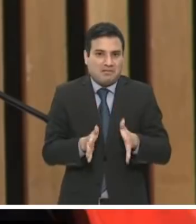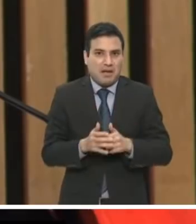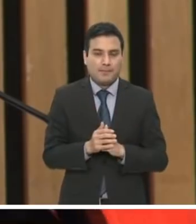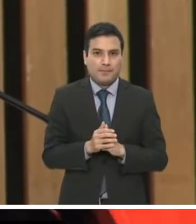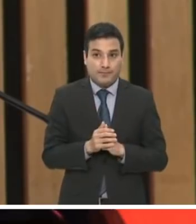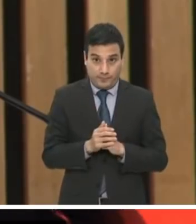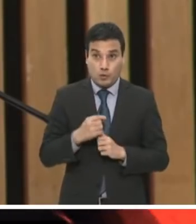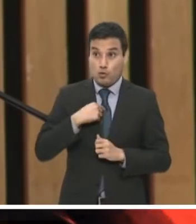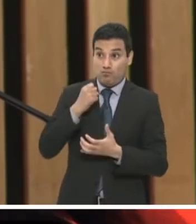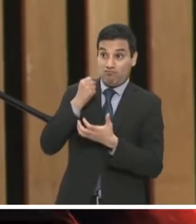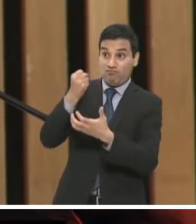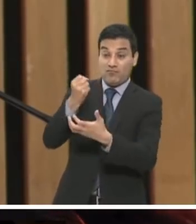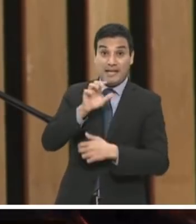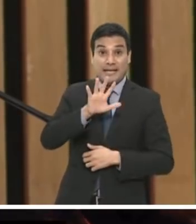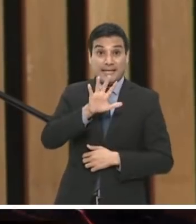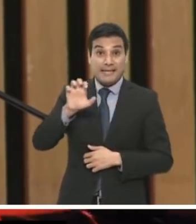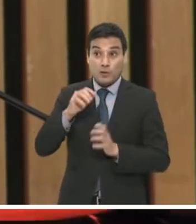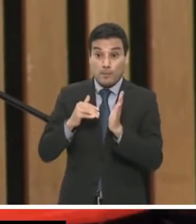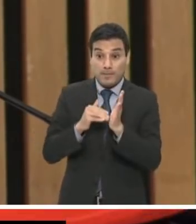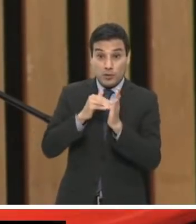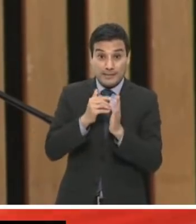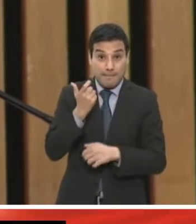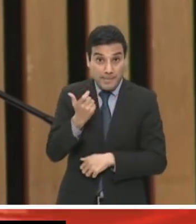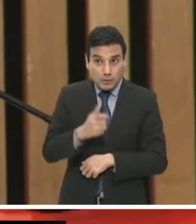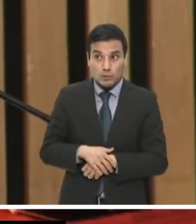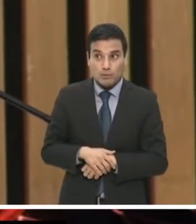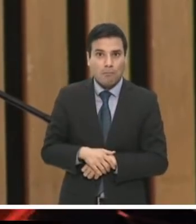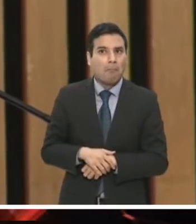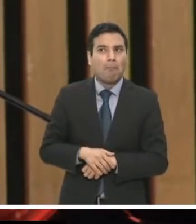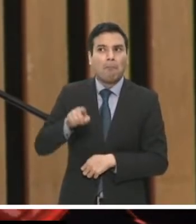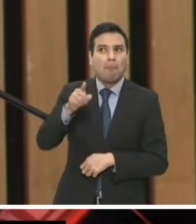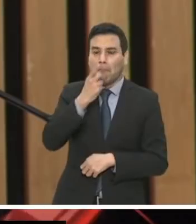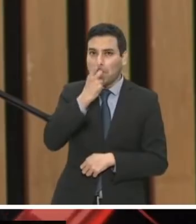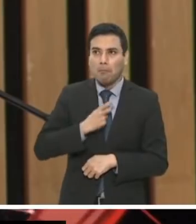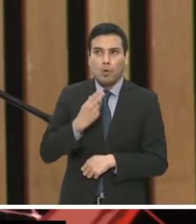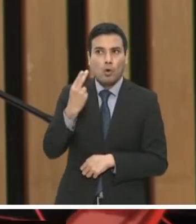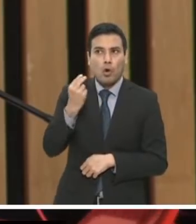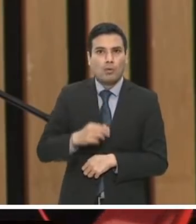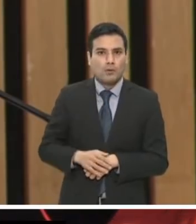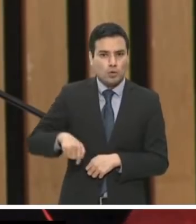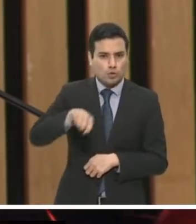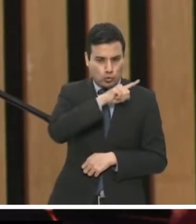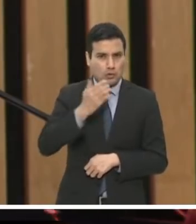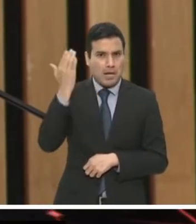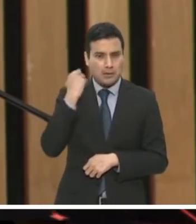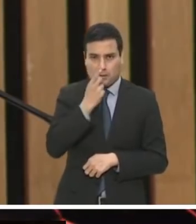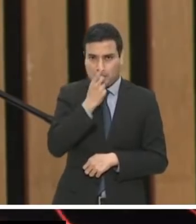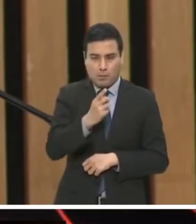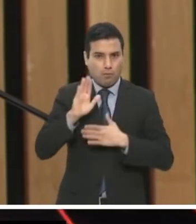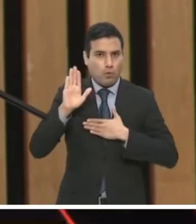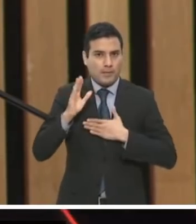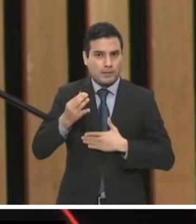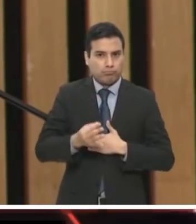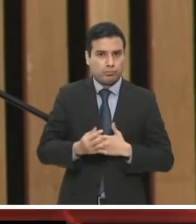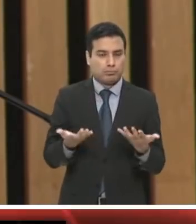devolver más de 500 millones de pesos para poder cumplir con lo que hemos comprometido al inicio de este año. De